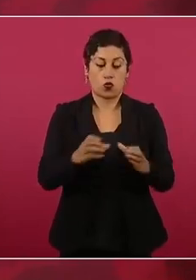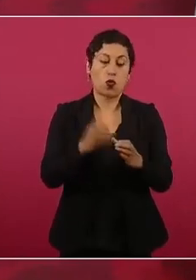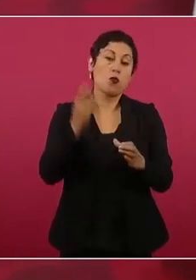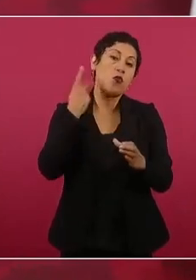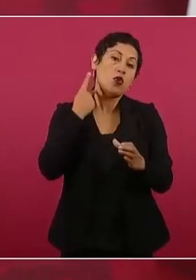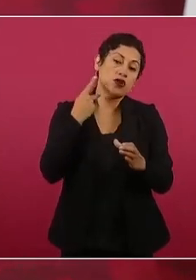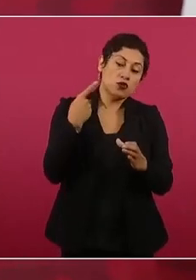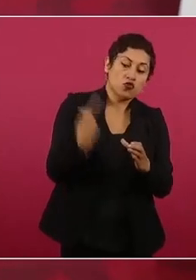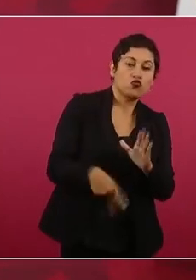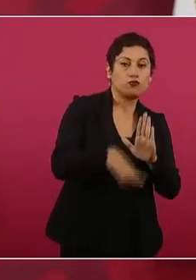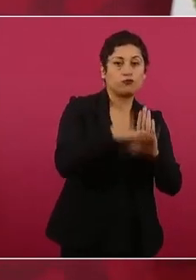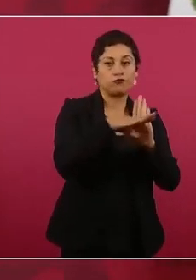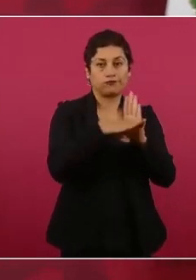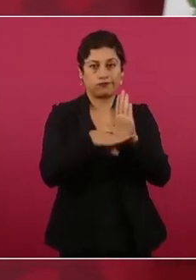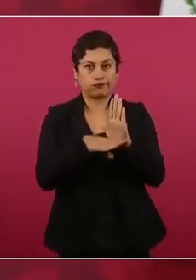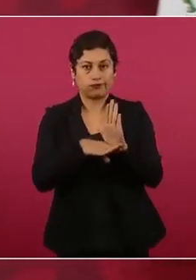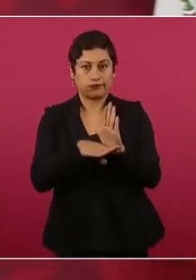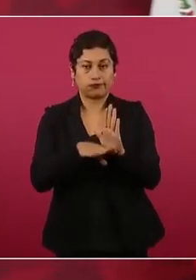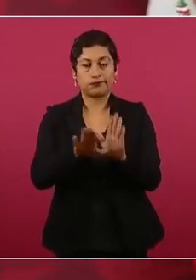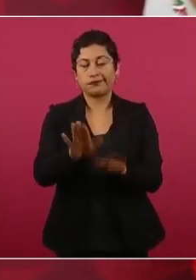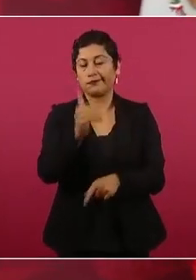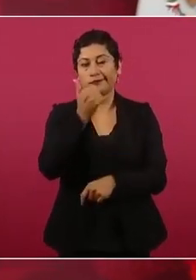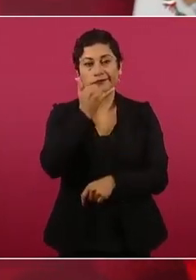No tengo el dato exacto.